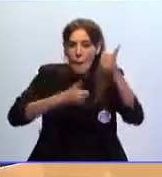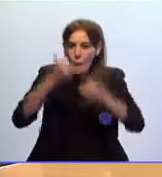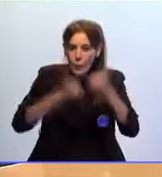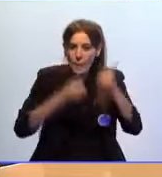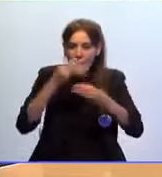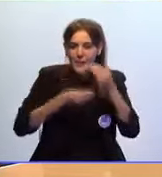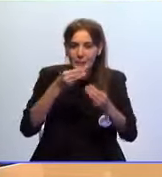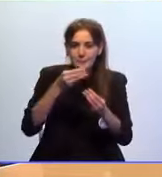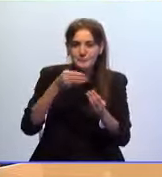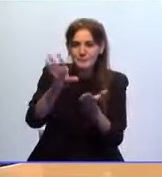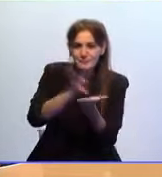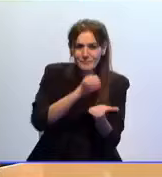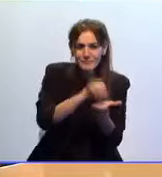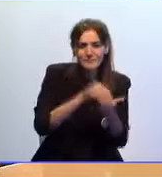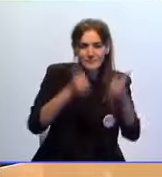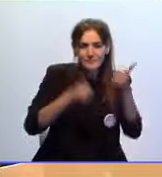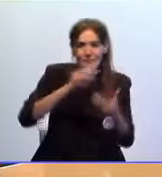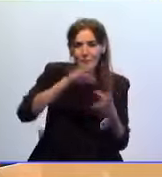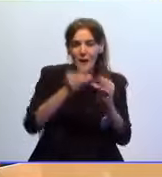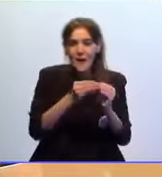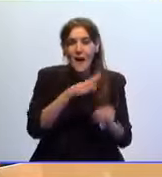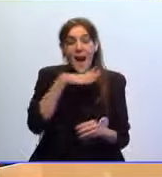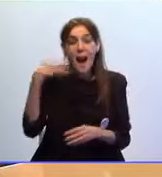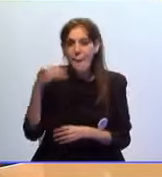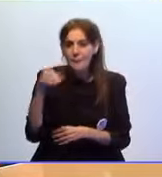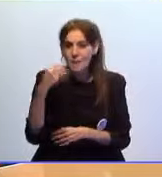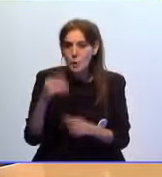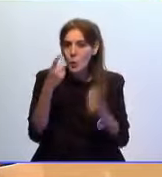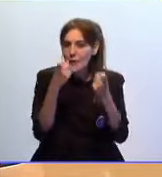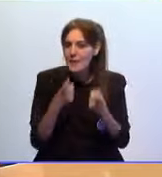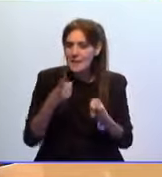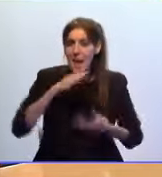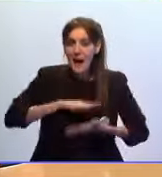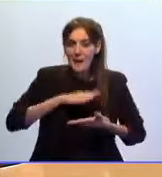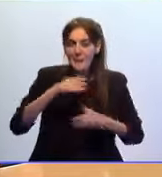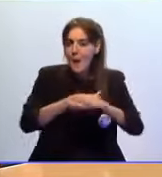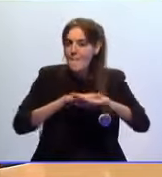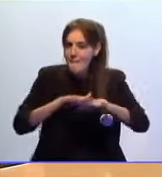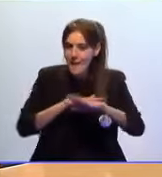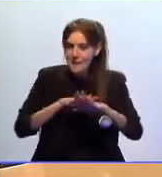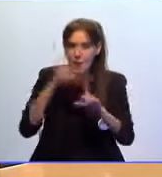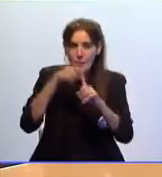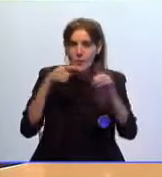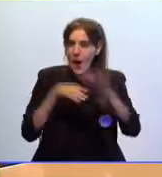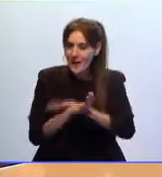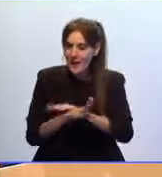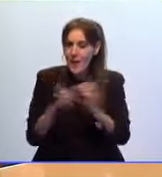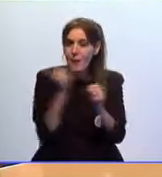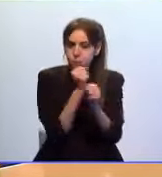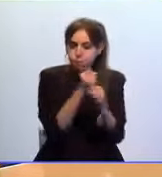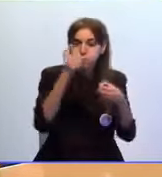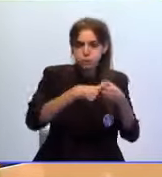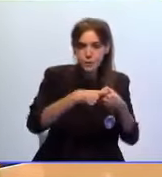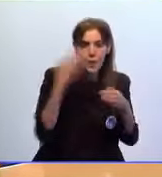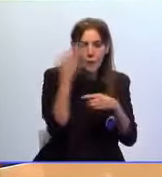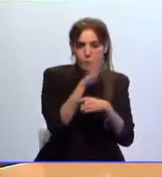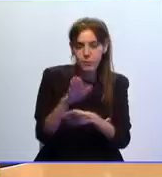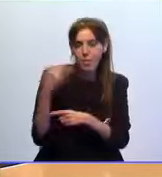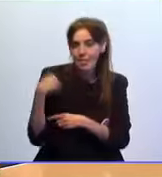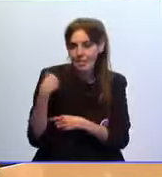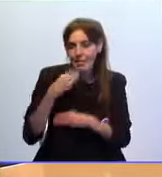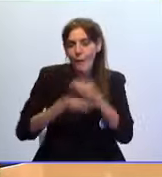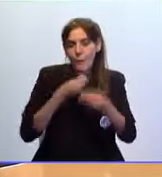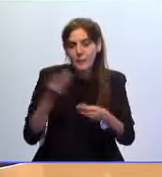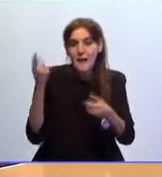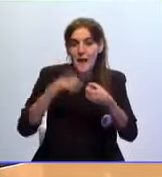requieren unos conocimientos, unas aptitudes, unas capacidades básicas para poder acceder a ese puesto, demuestra fehacientemente